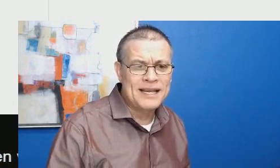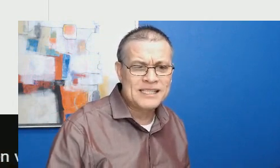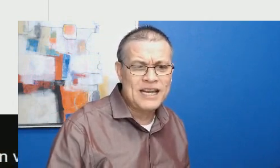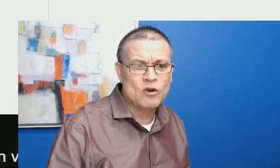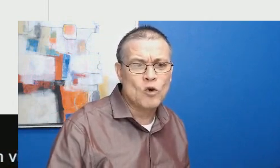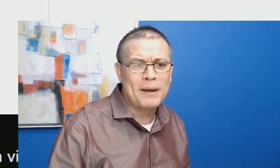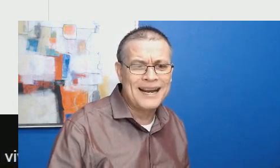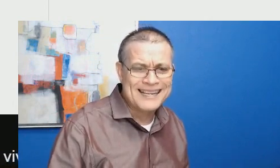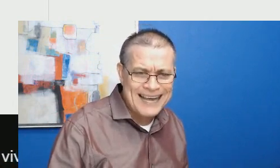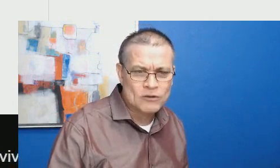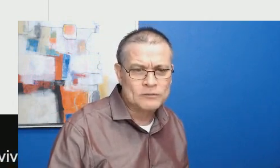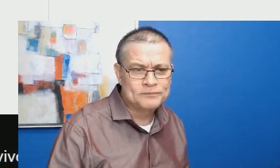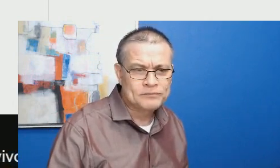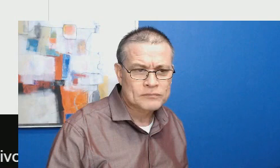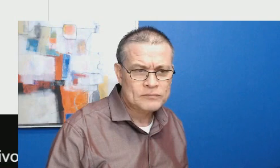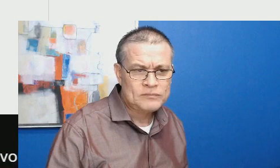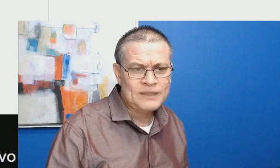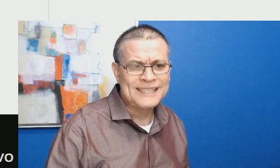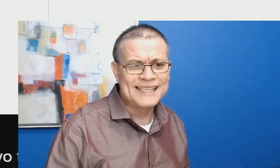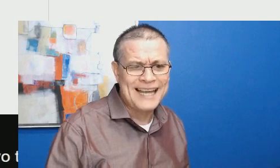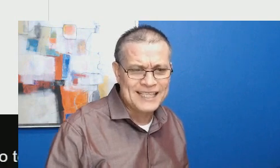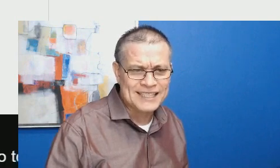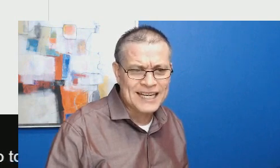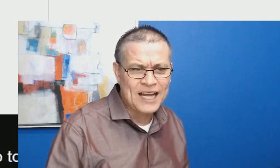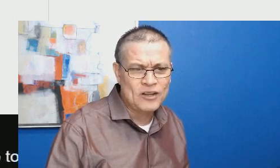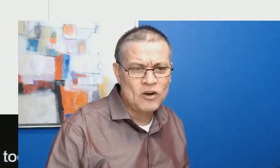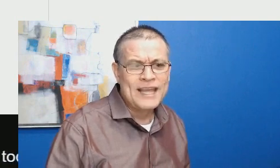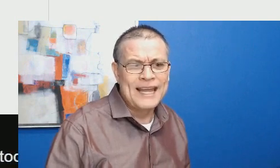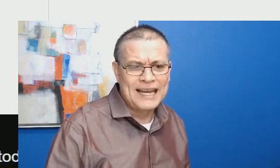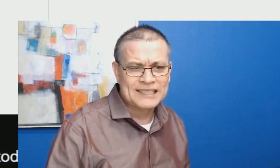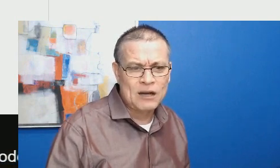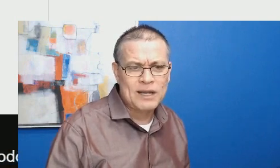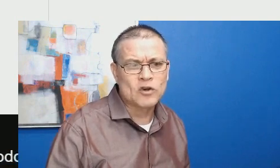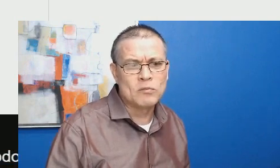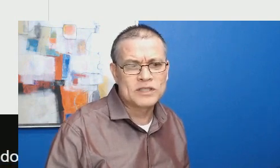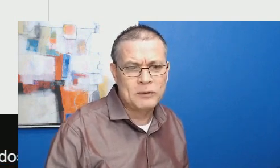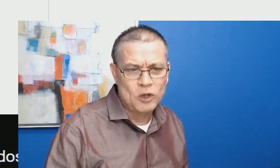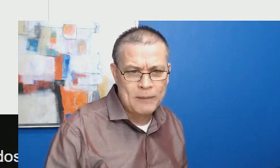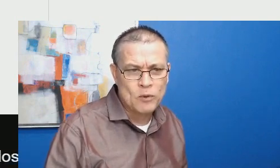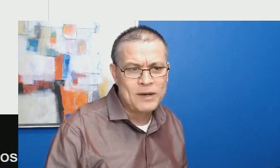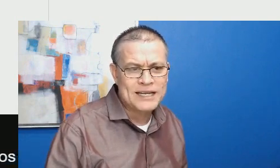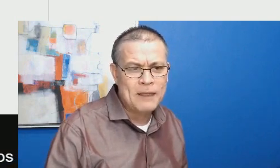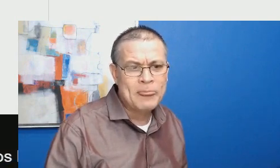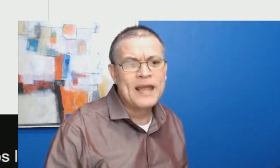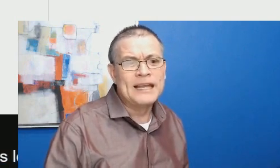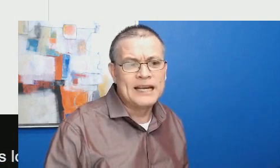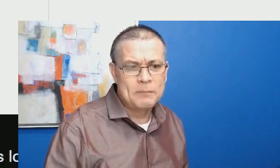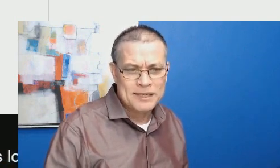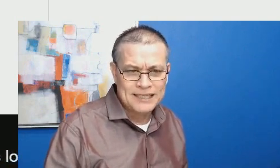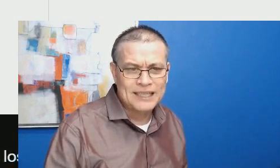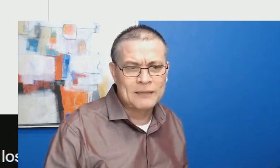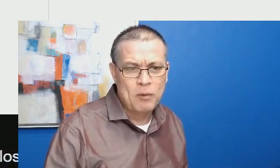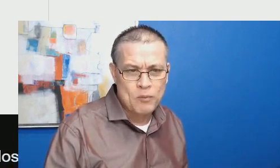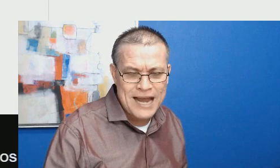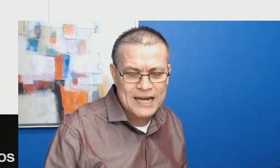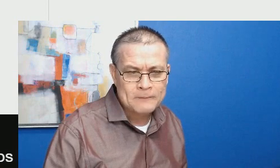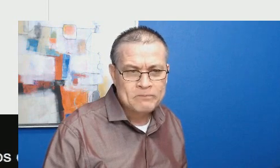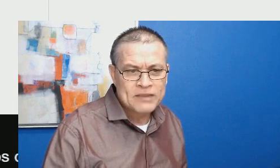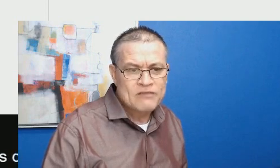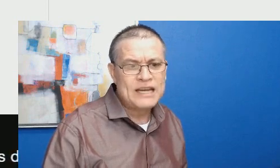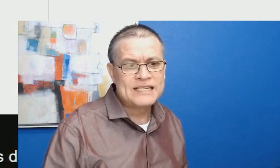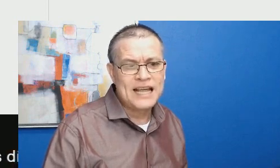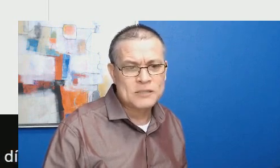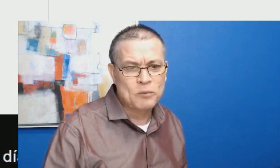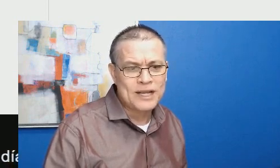primera maestra en ocupar el cargo. Se ha destacado en las aulas como servidora pública y representante popular.